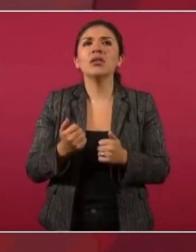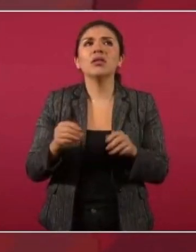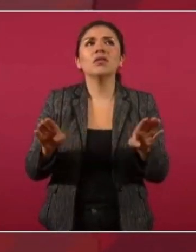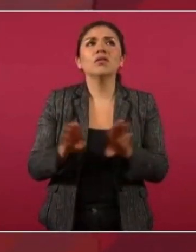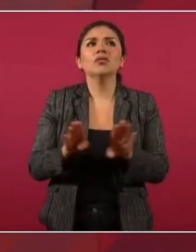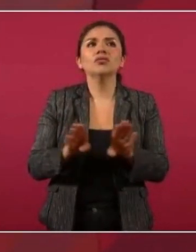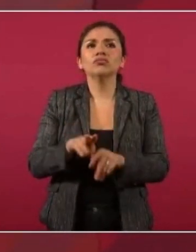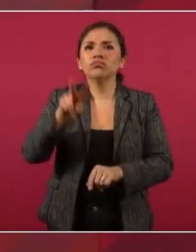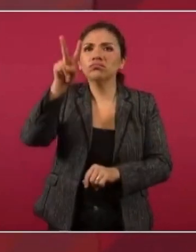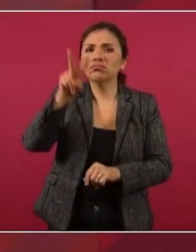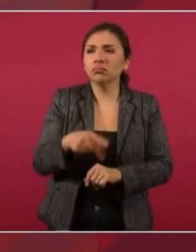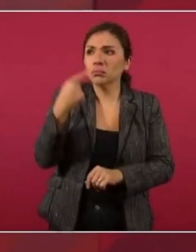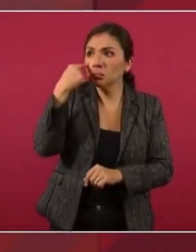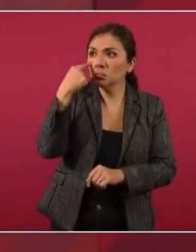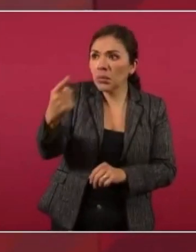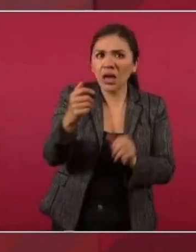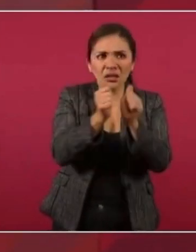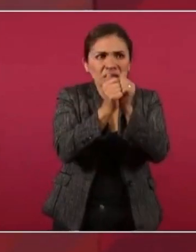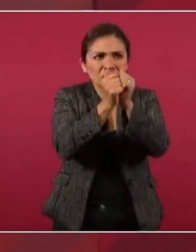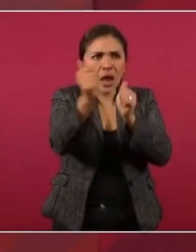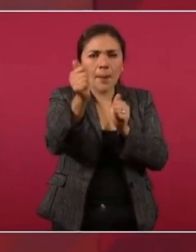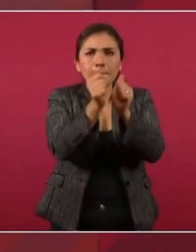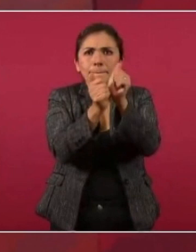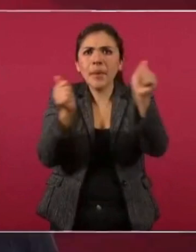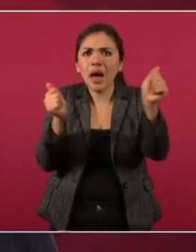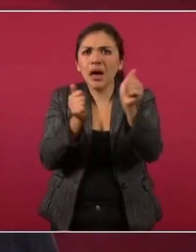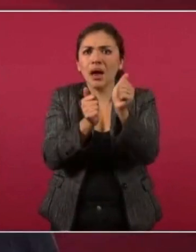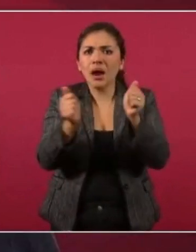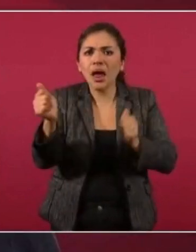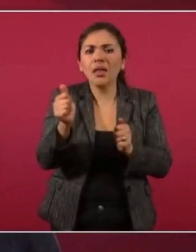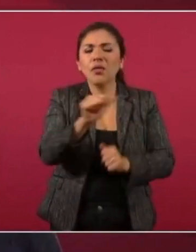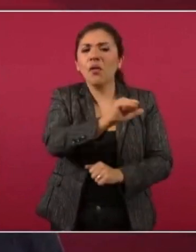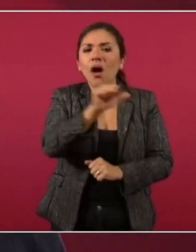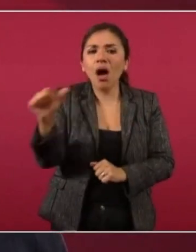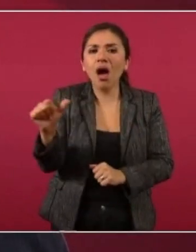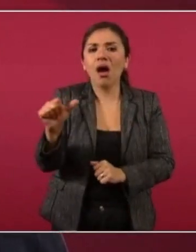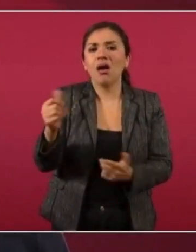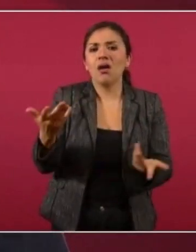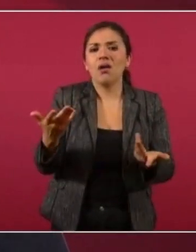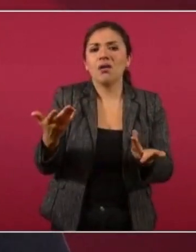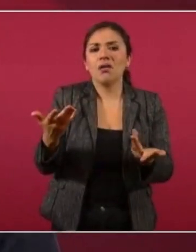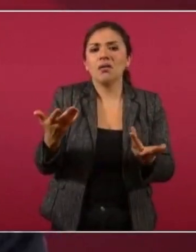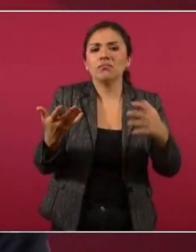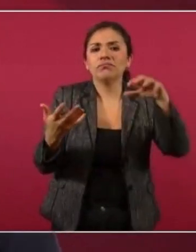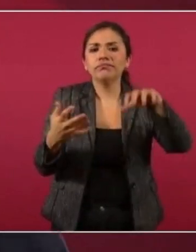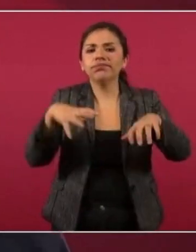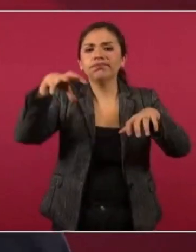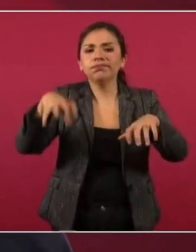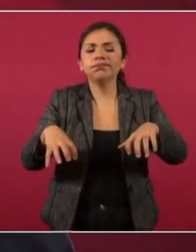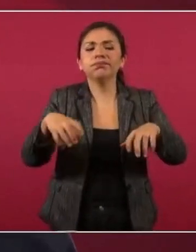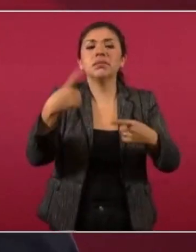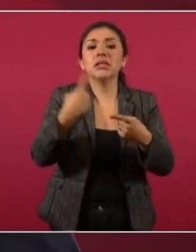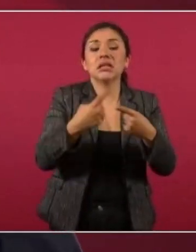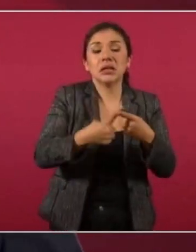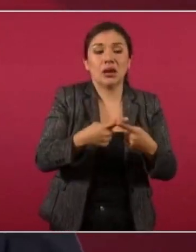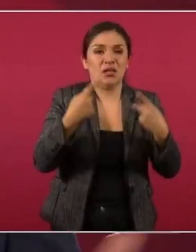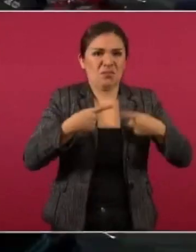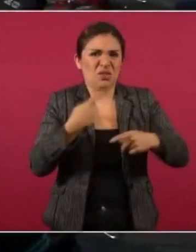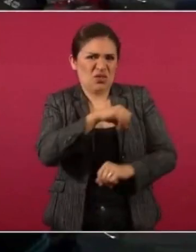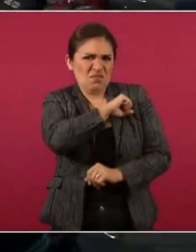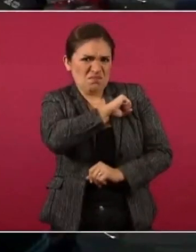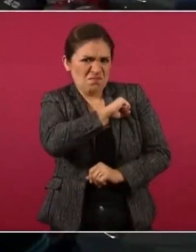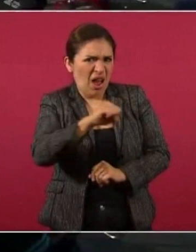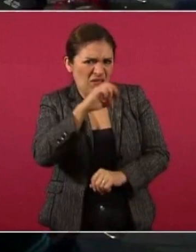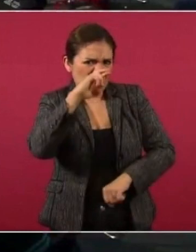separación entre presuntos delincuentes